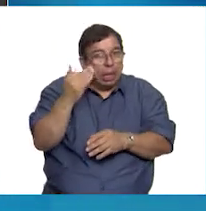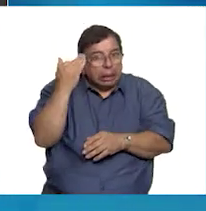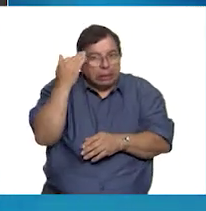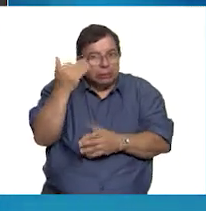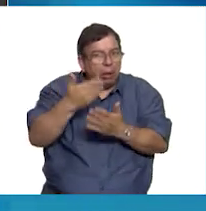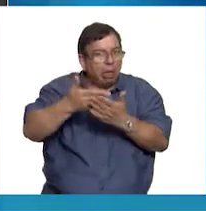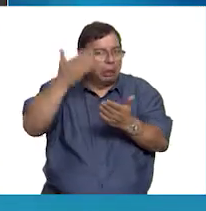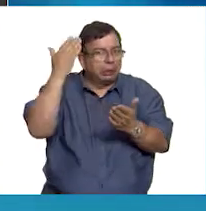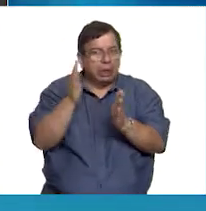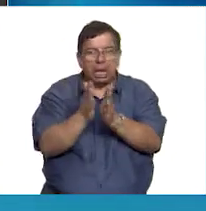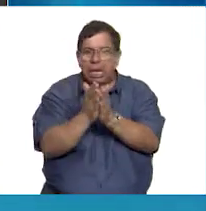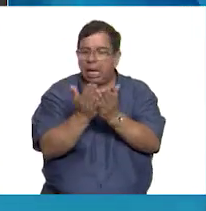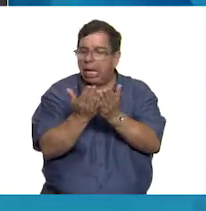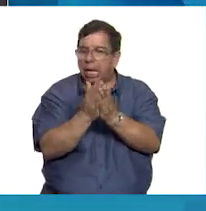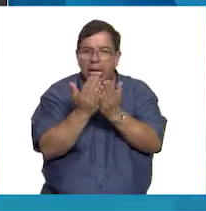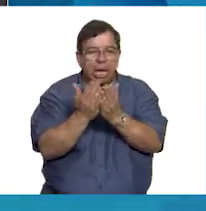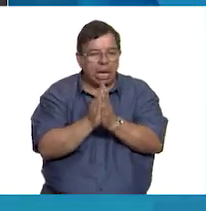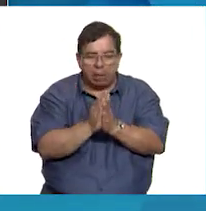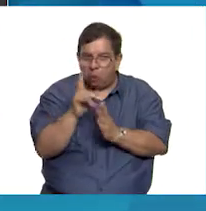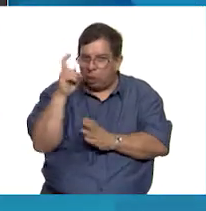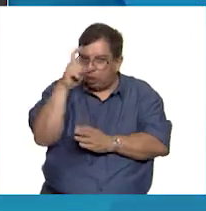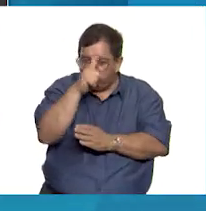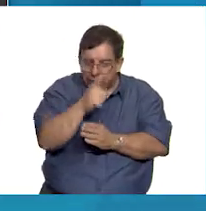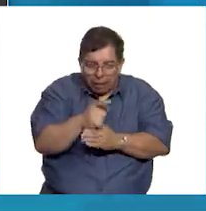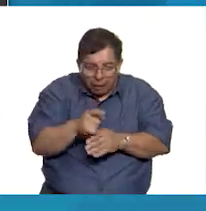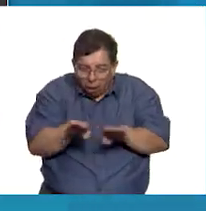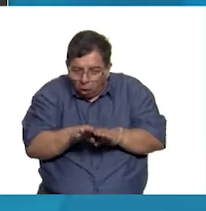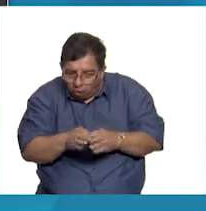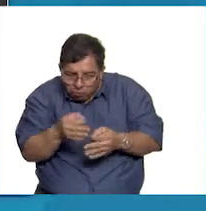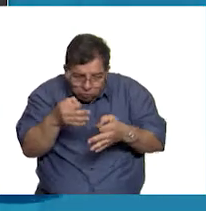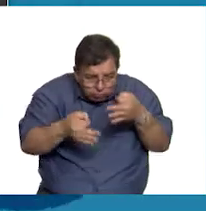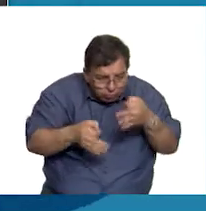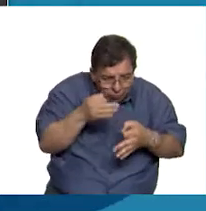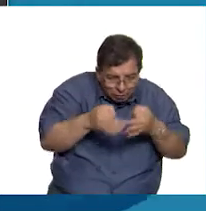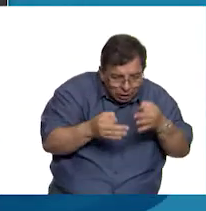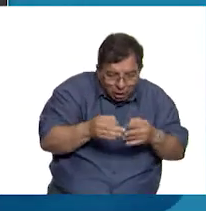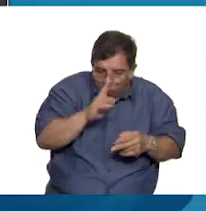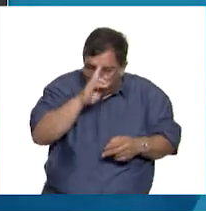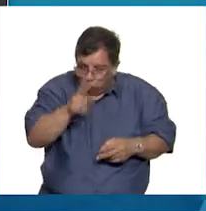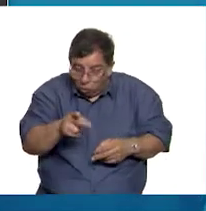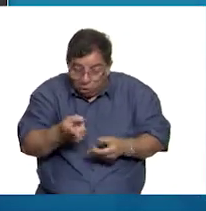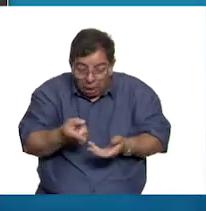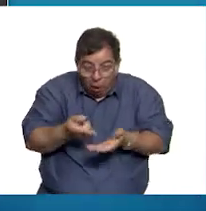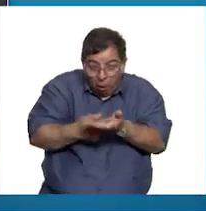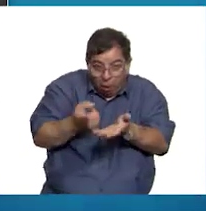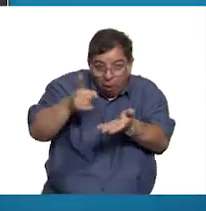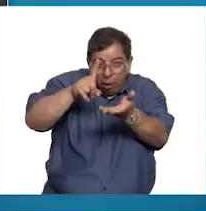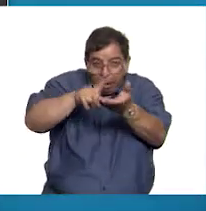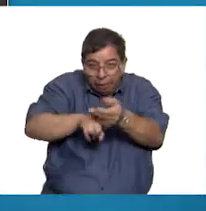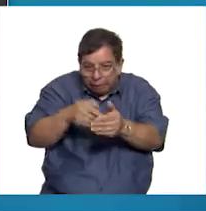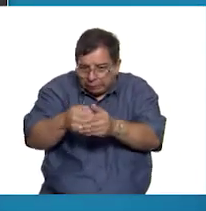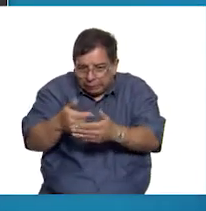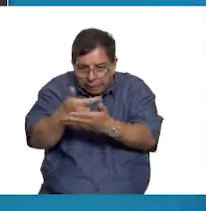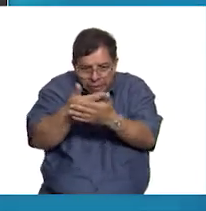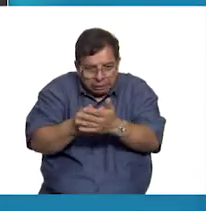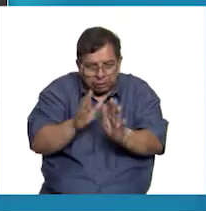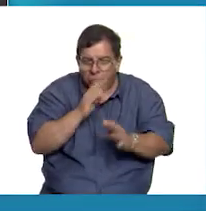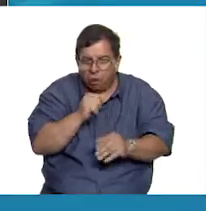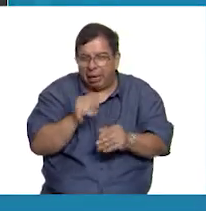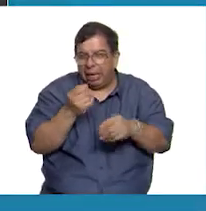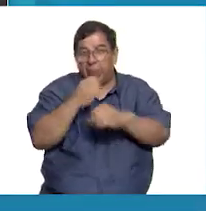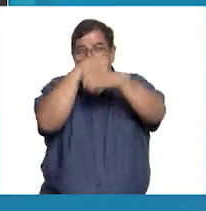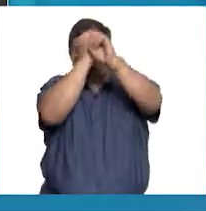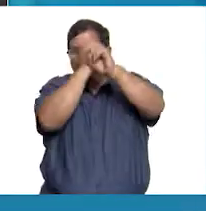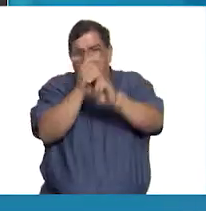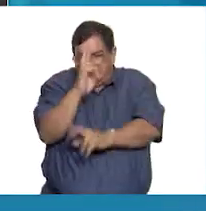libros se censuraban, vigilaban, combatían y más aún, si su contenido se encontraba dentro de la lista negra, como la astrología.